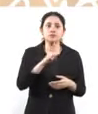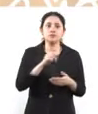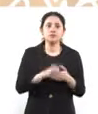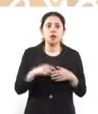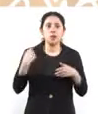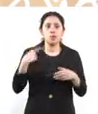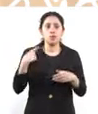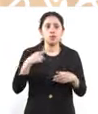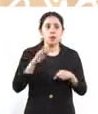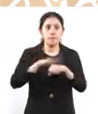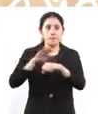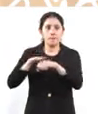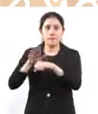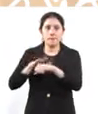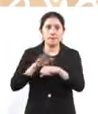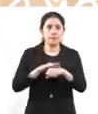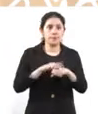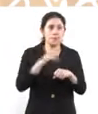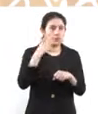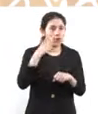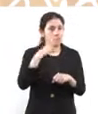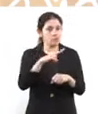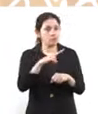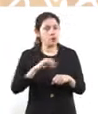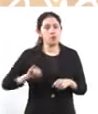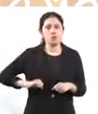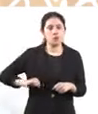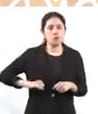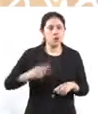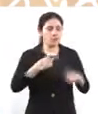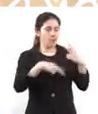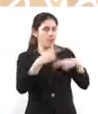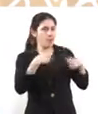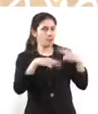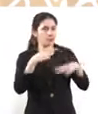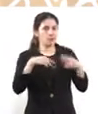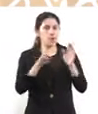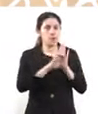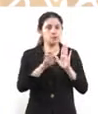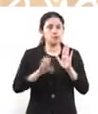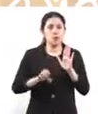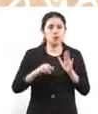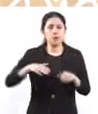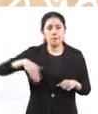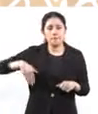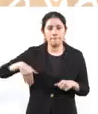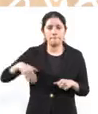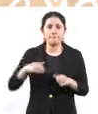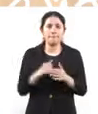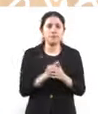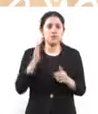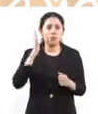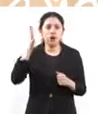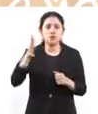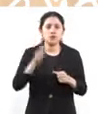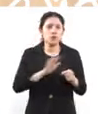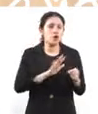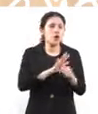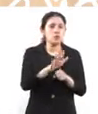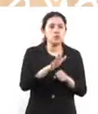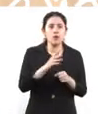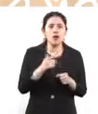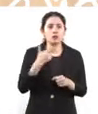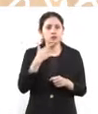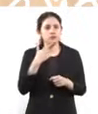turista. Decirles que entre los que acaban de suceder, están por suceder, como hay BTM